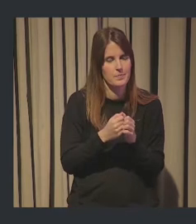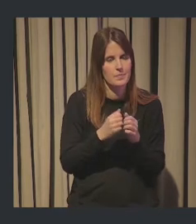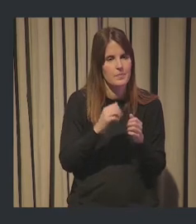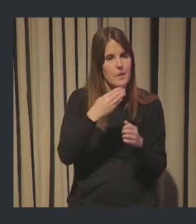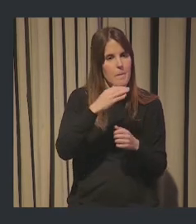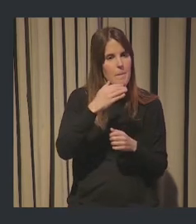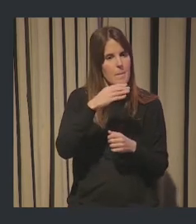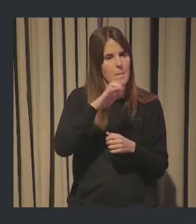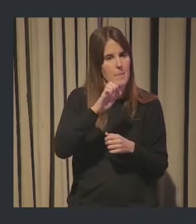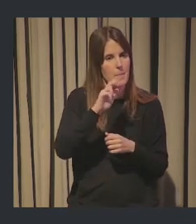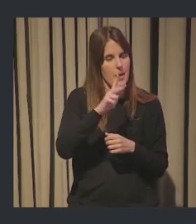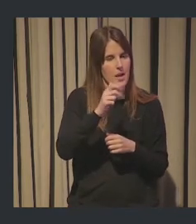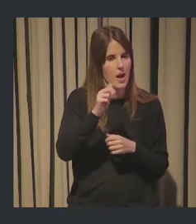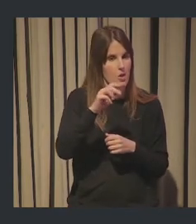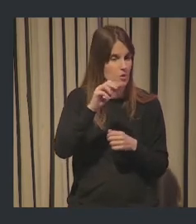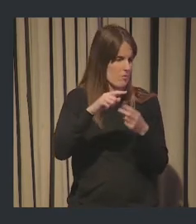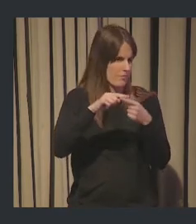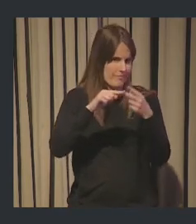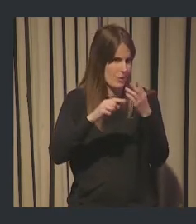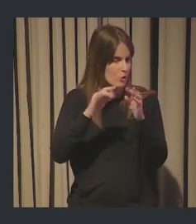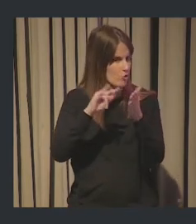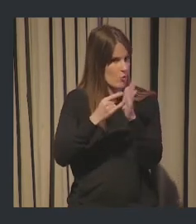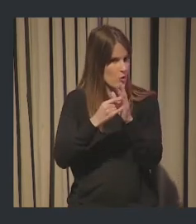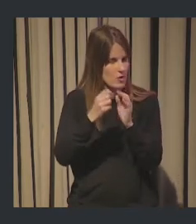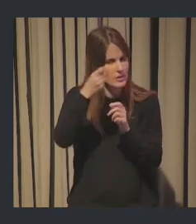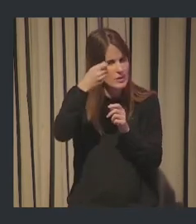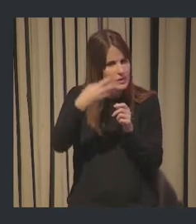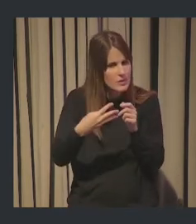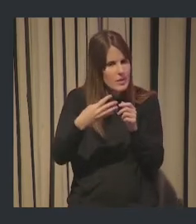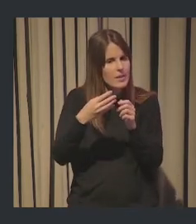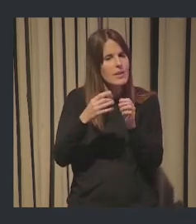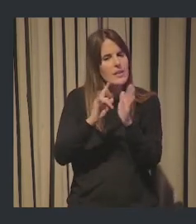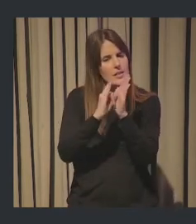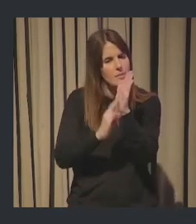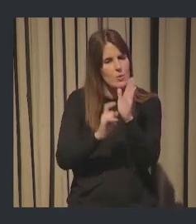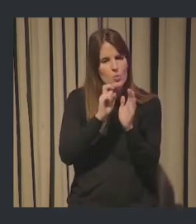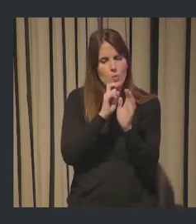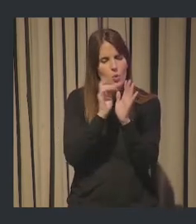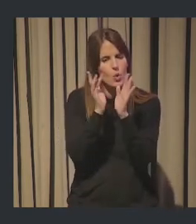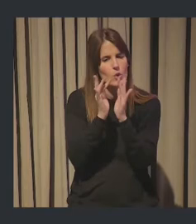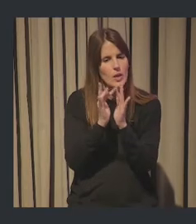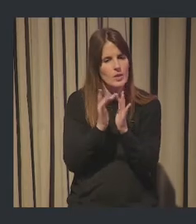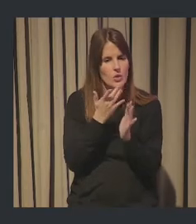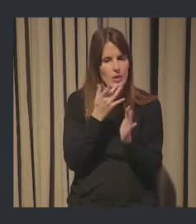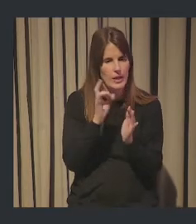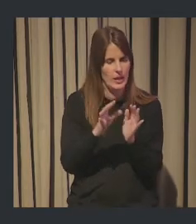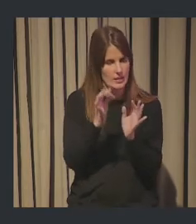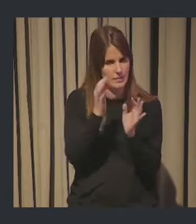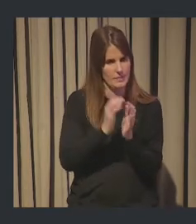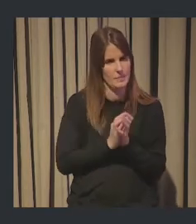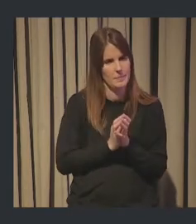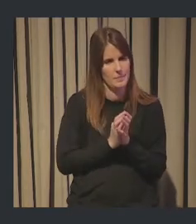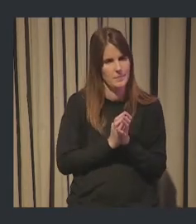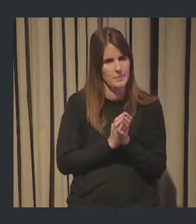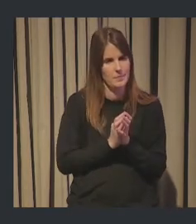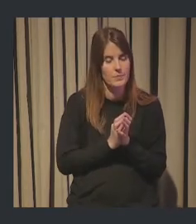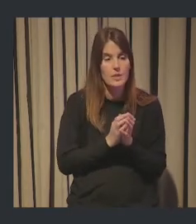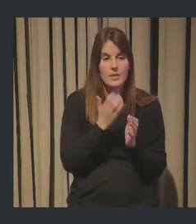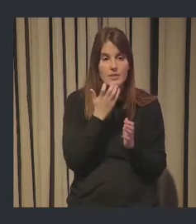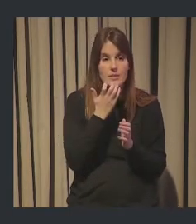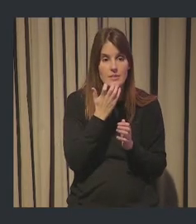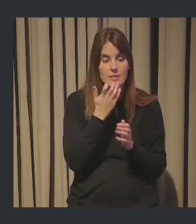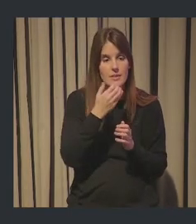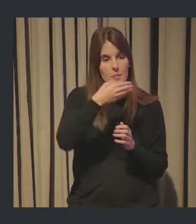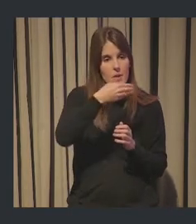BBK Clima y BBK Cuna. Cada una de ellas descritas como una solución con un contacto concreto. Entonces, si entras en BBK